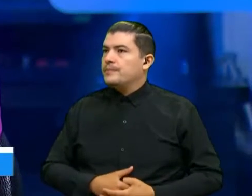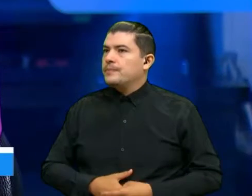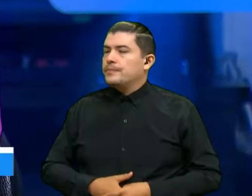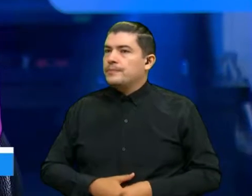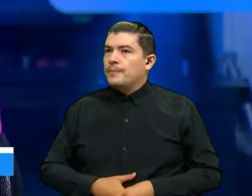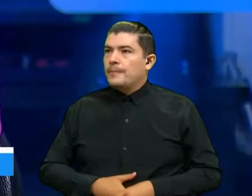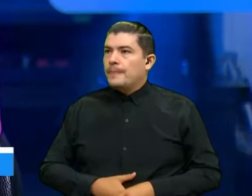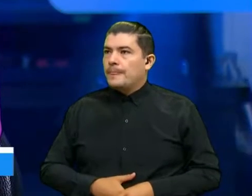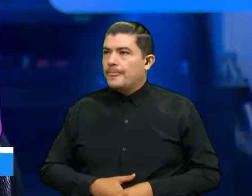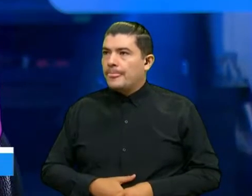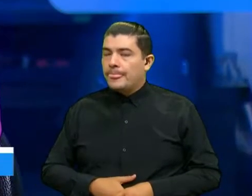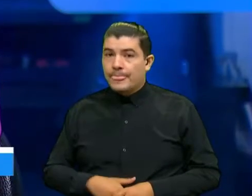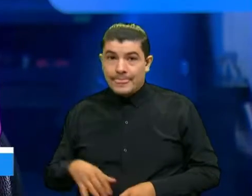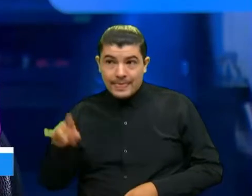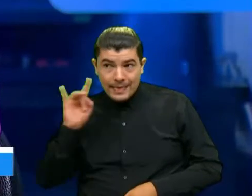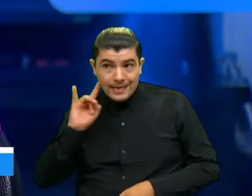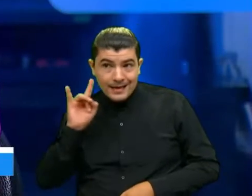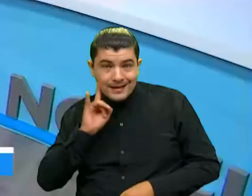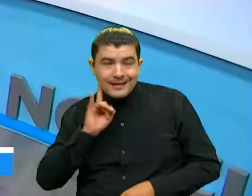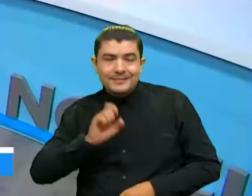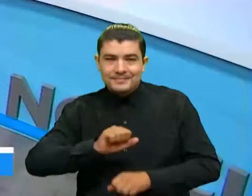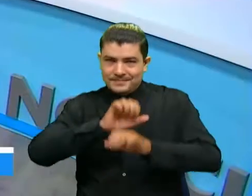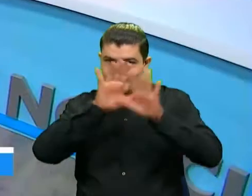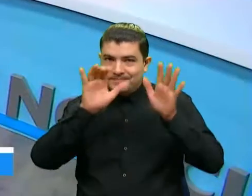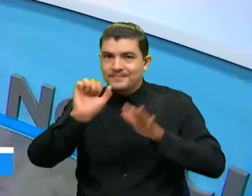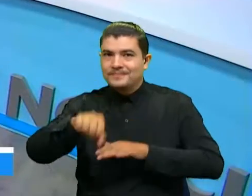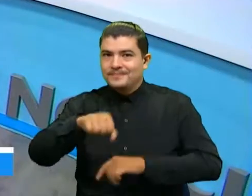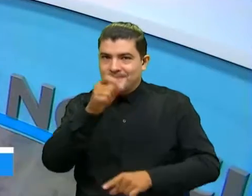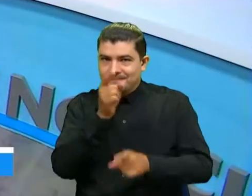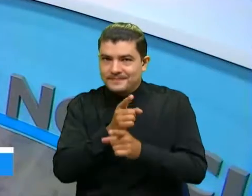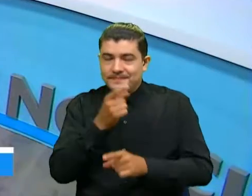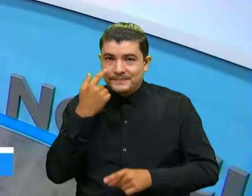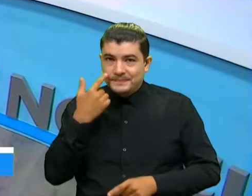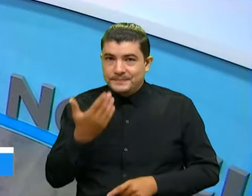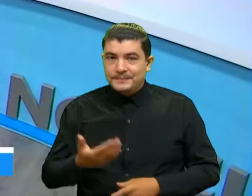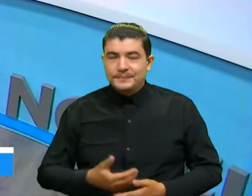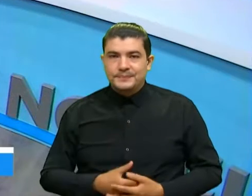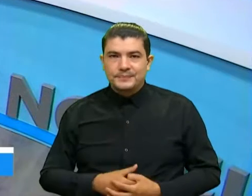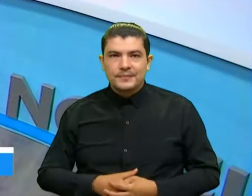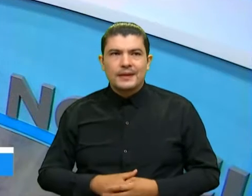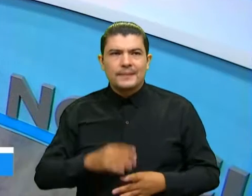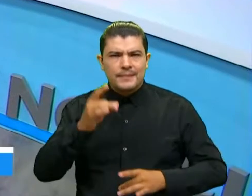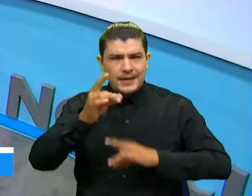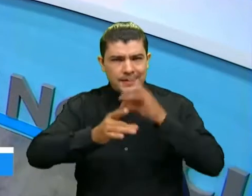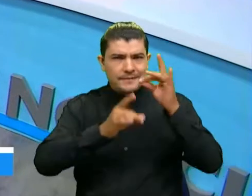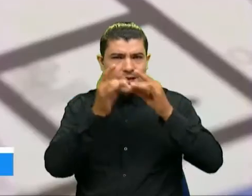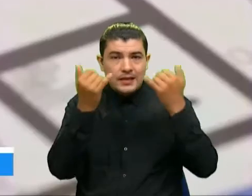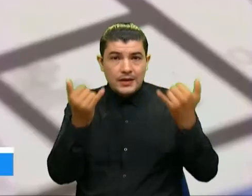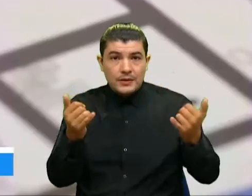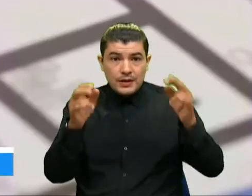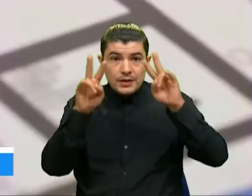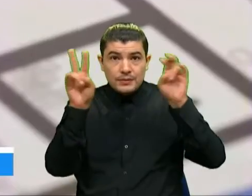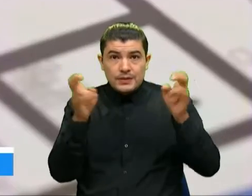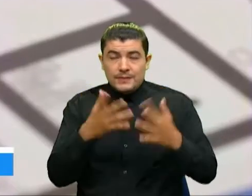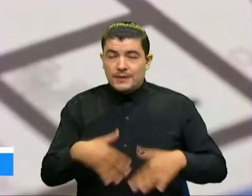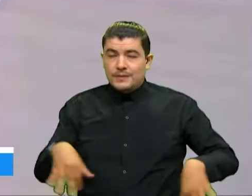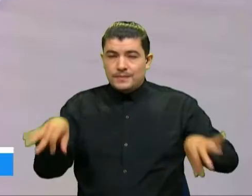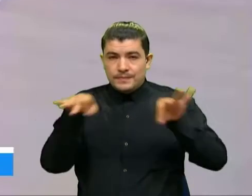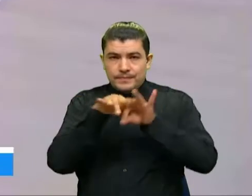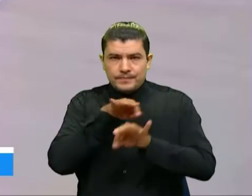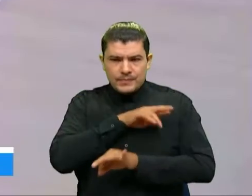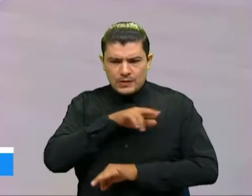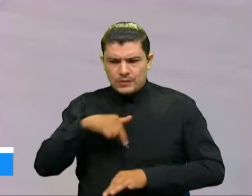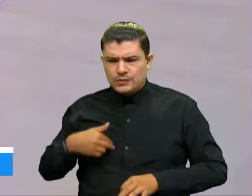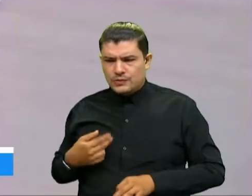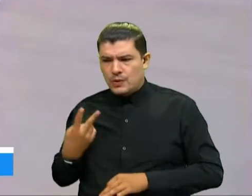no sé si me escuchan ahí sí señora claro que sí perfecto algo que es muy importante es nosotros contamos con 20